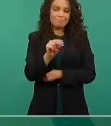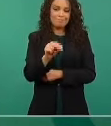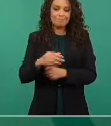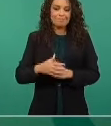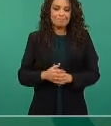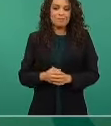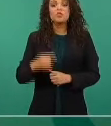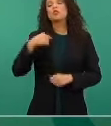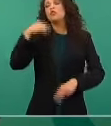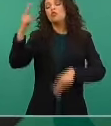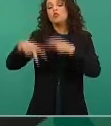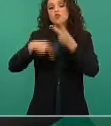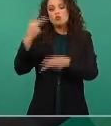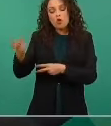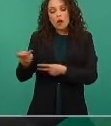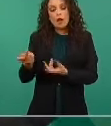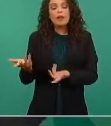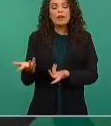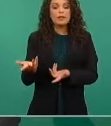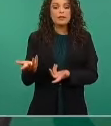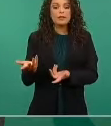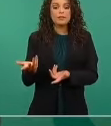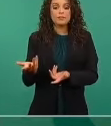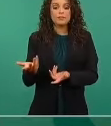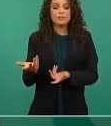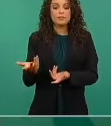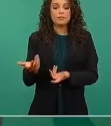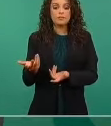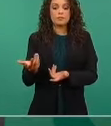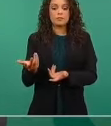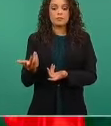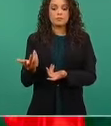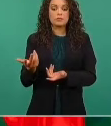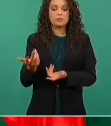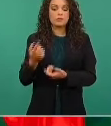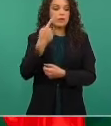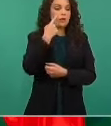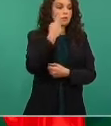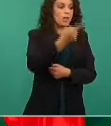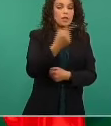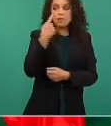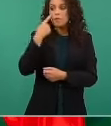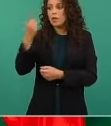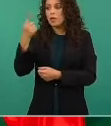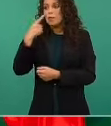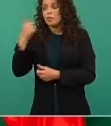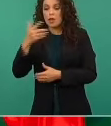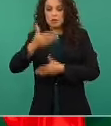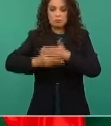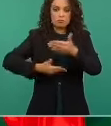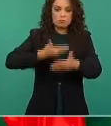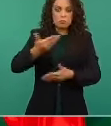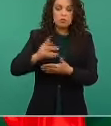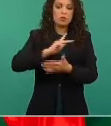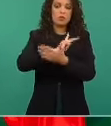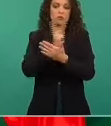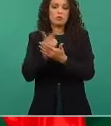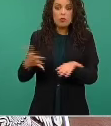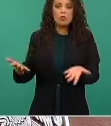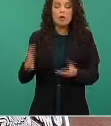Vengo a ver cómo vamos con los programas de bienestar.